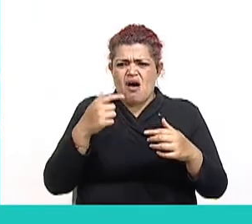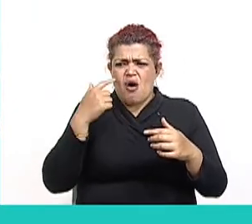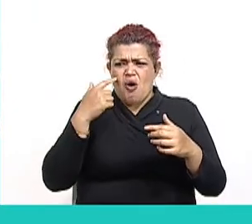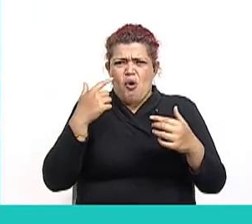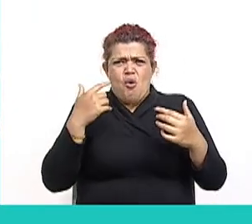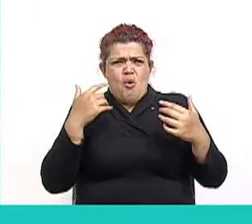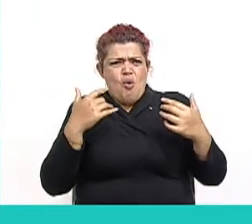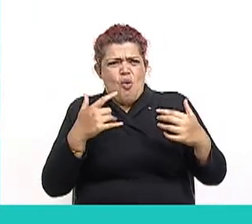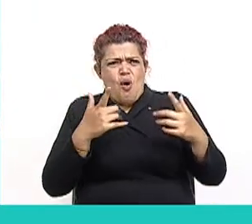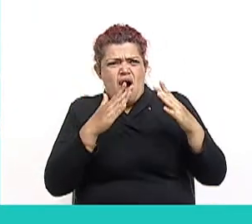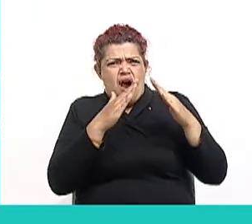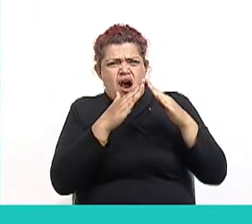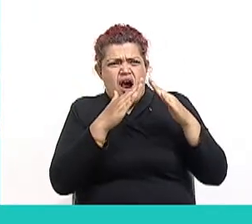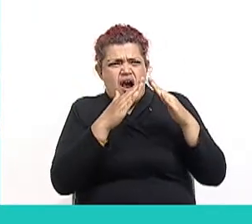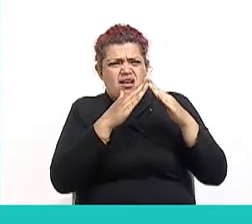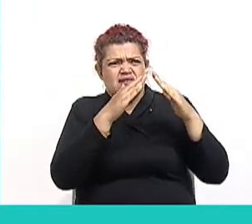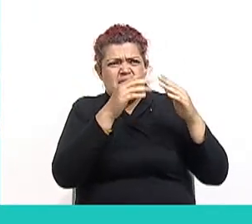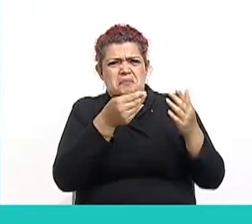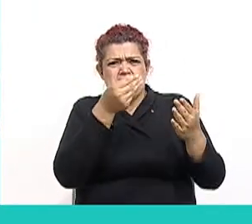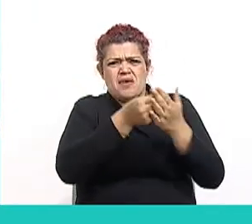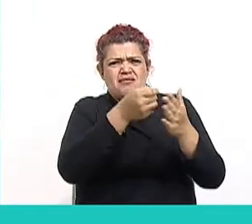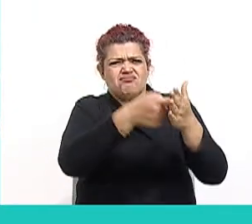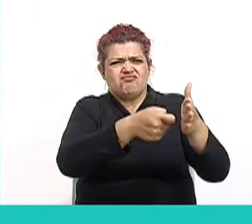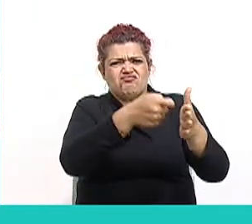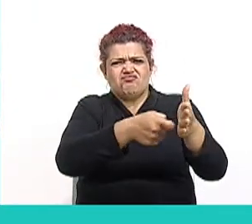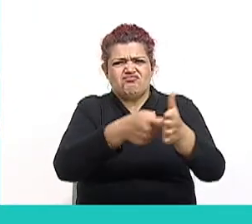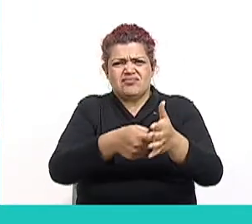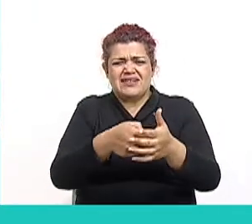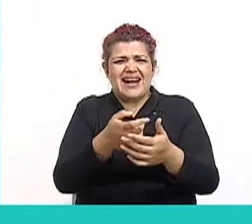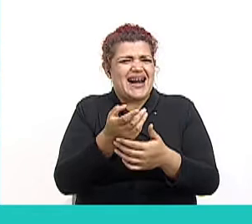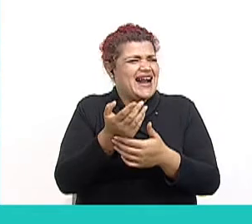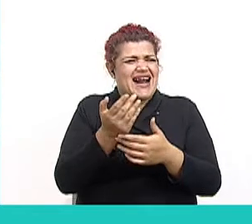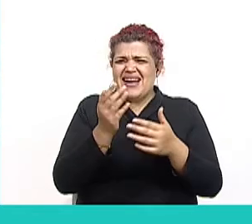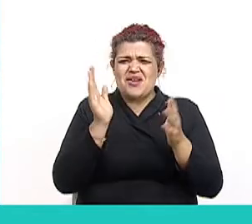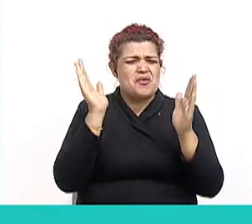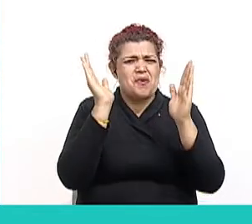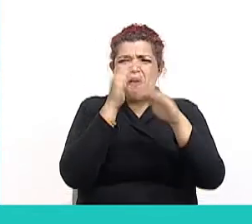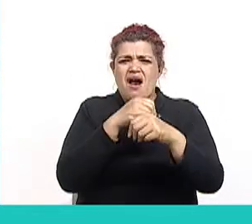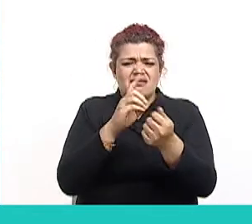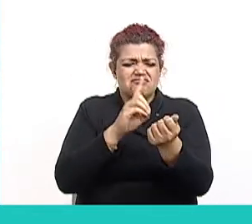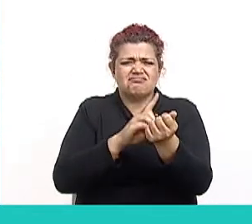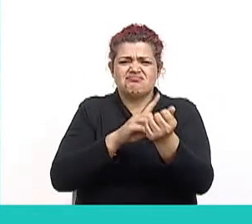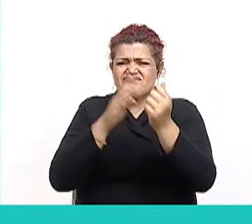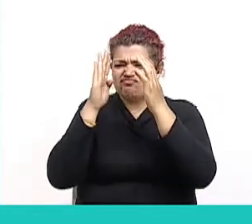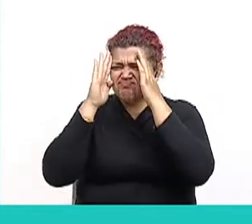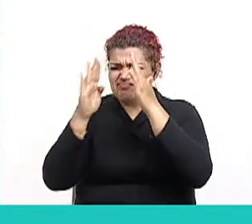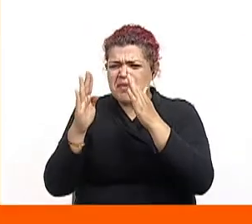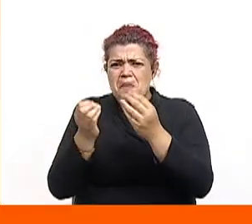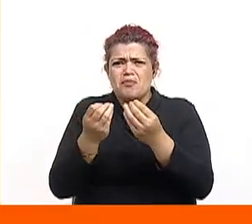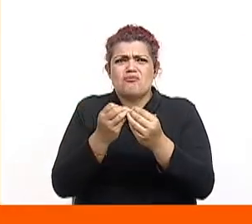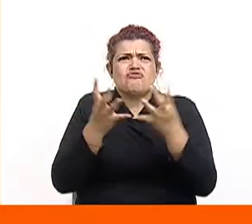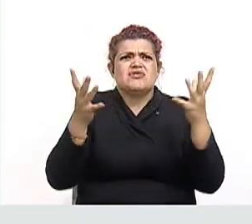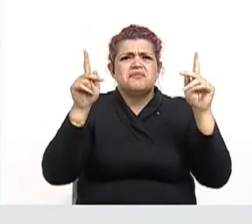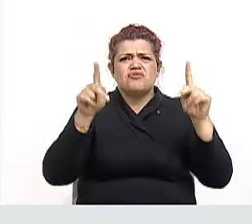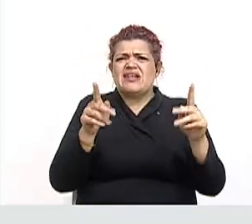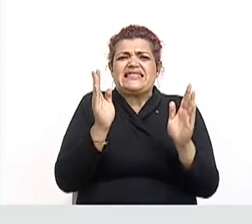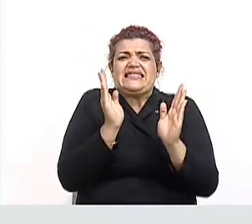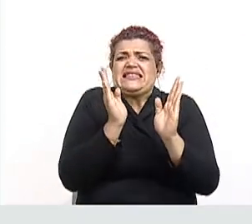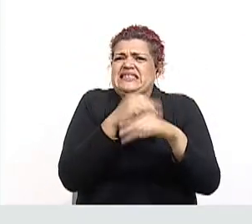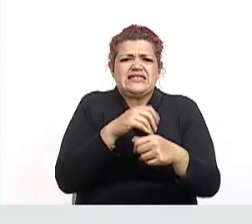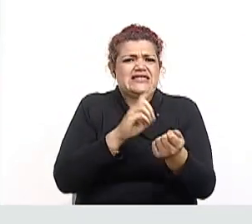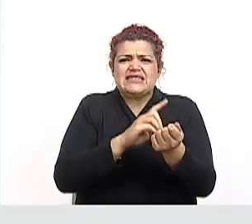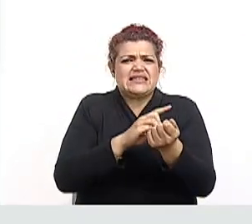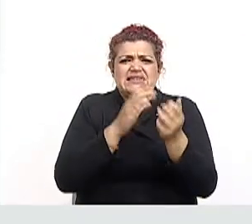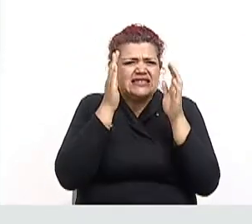condiciones de las viviendas populares y la casi inexistente atención médica para la gran mayoría de la población. A